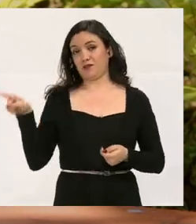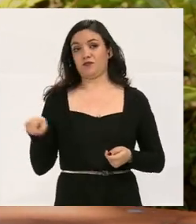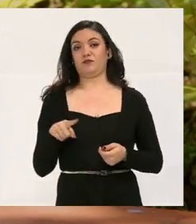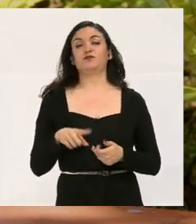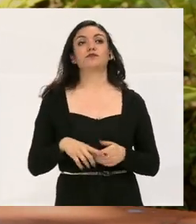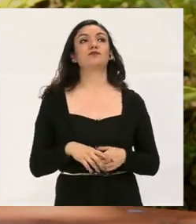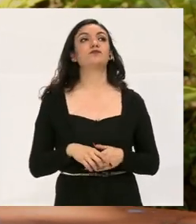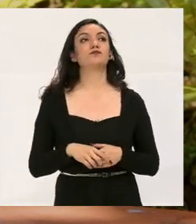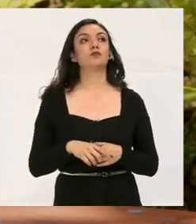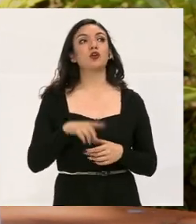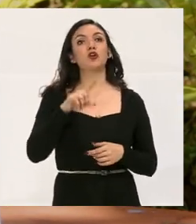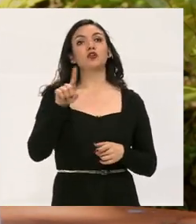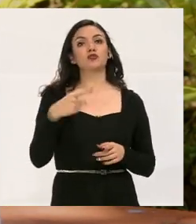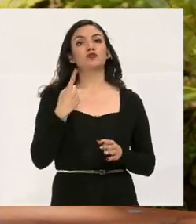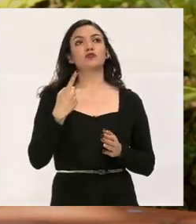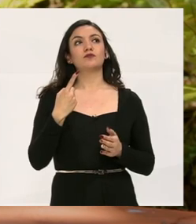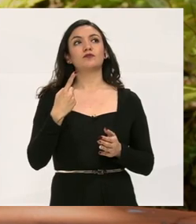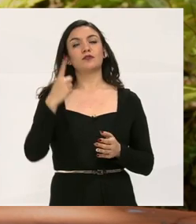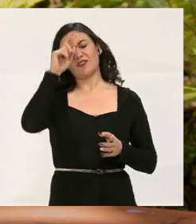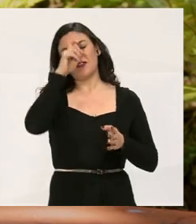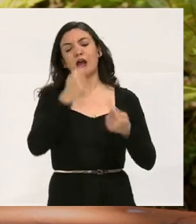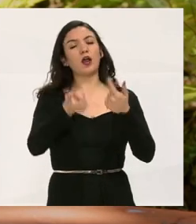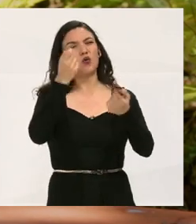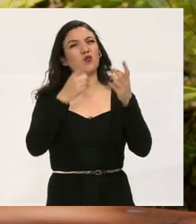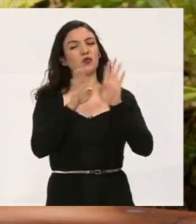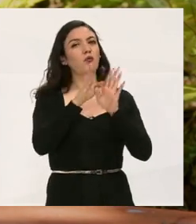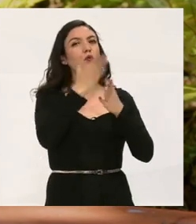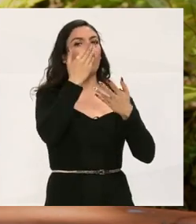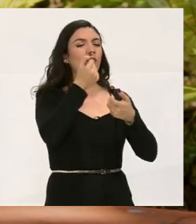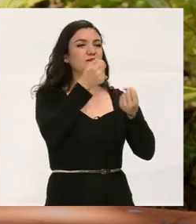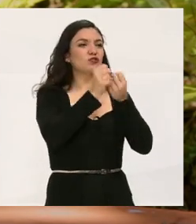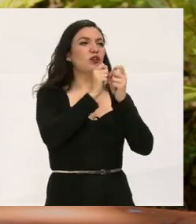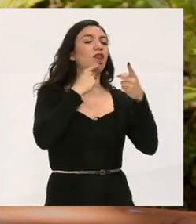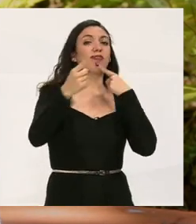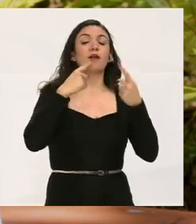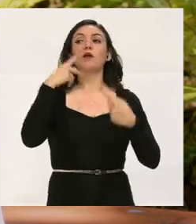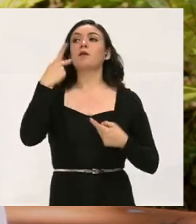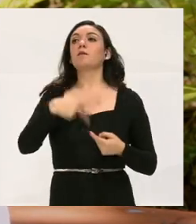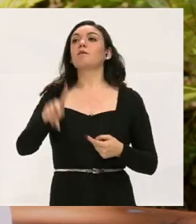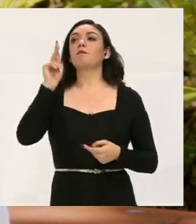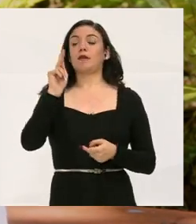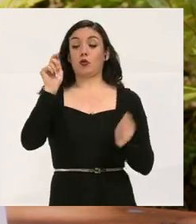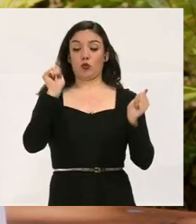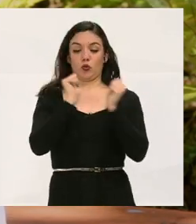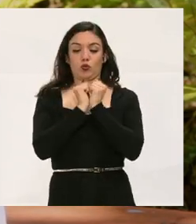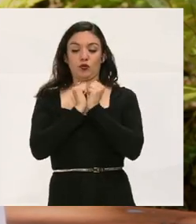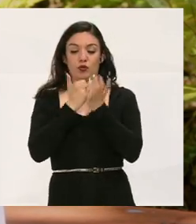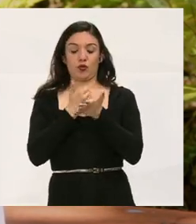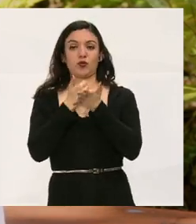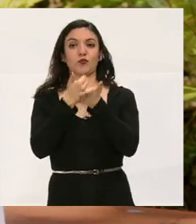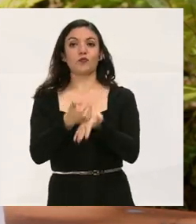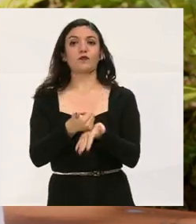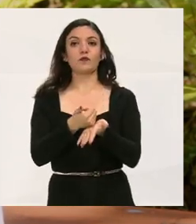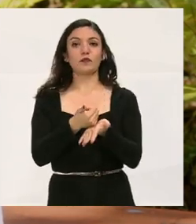difícil para ellos. Son antisociales, algunos, ¿verdad?, pero con la ayuda de